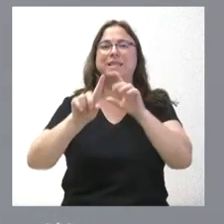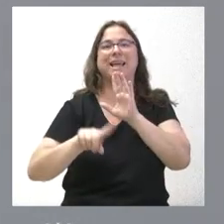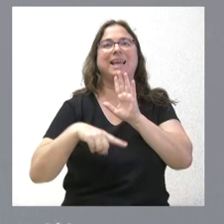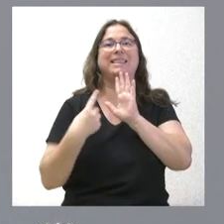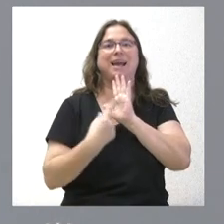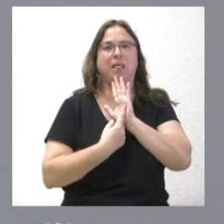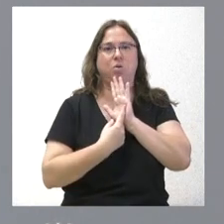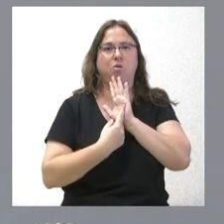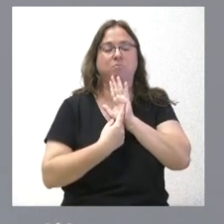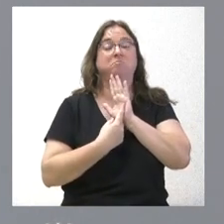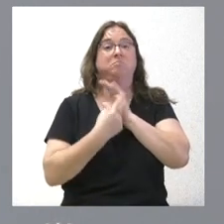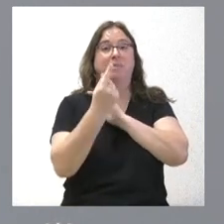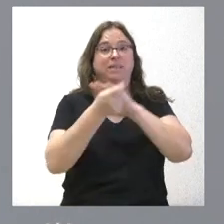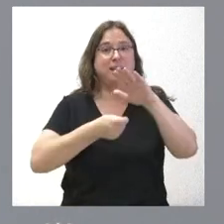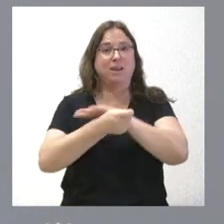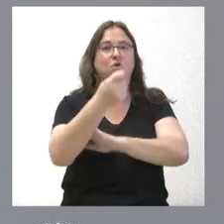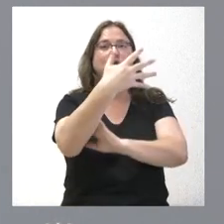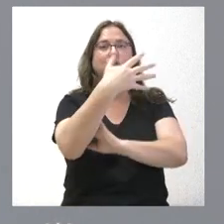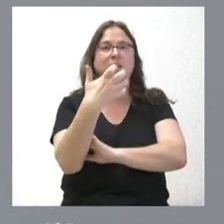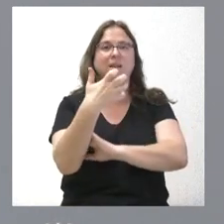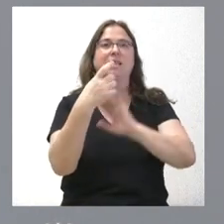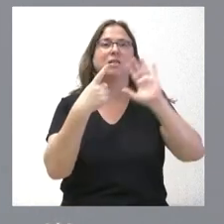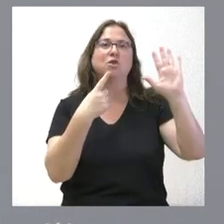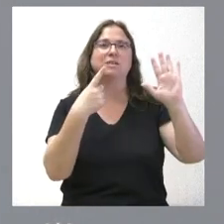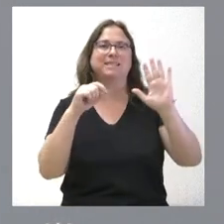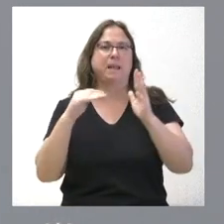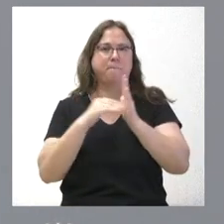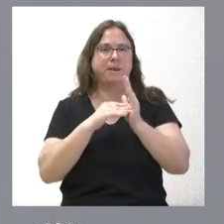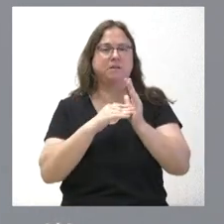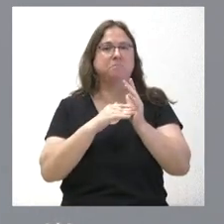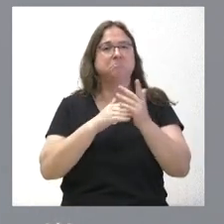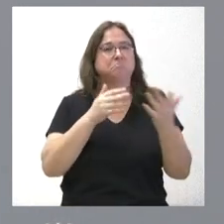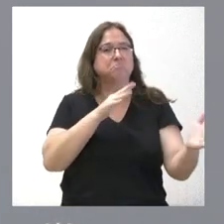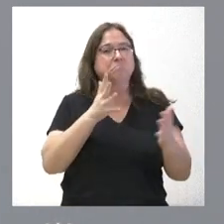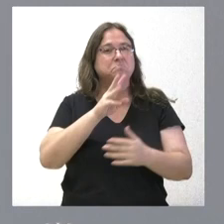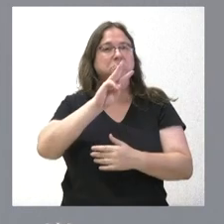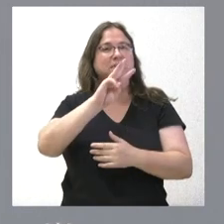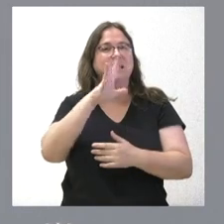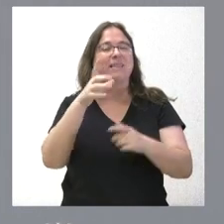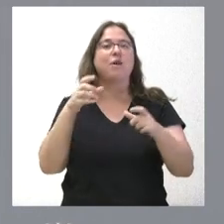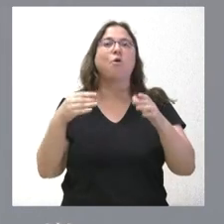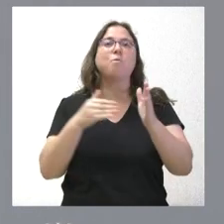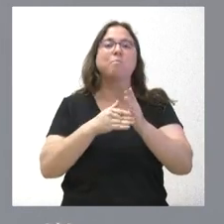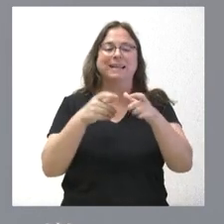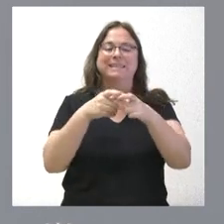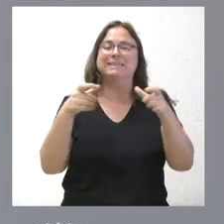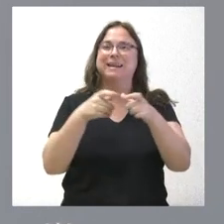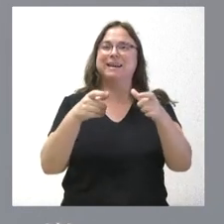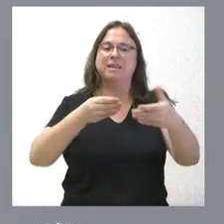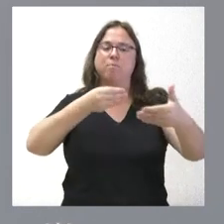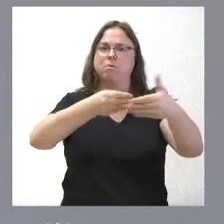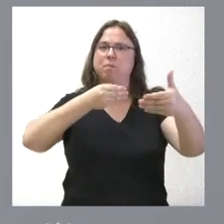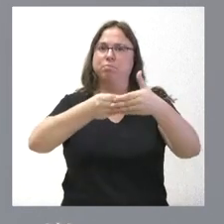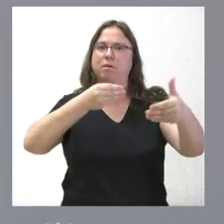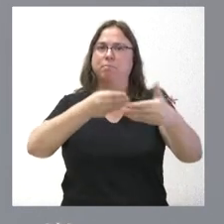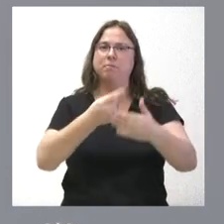Una inversión de 560.000 euros para el suministro de alrededor de 35.000 tarjetas sin contacto personalizadas